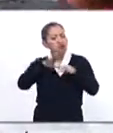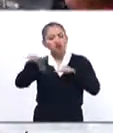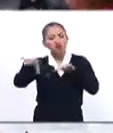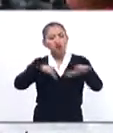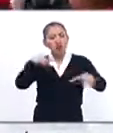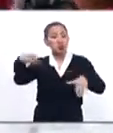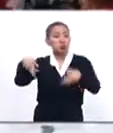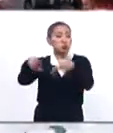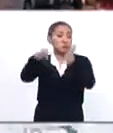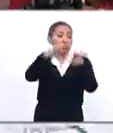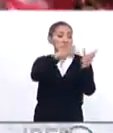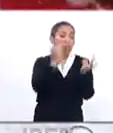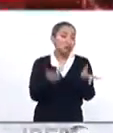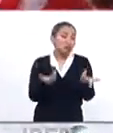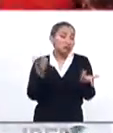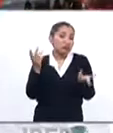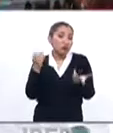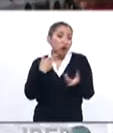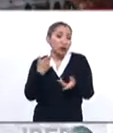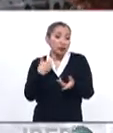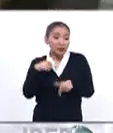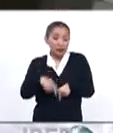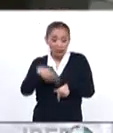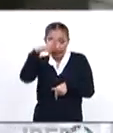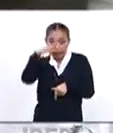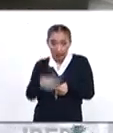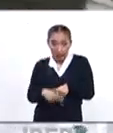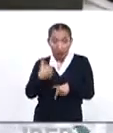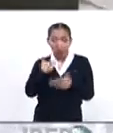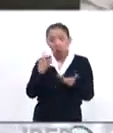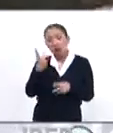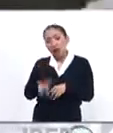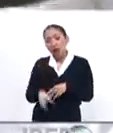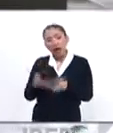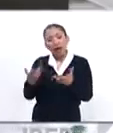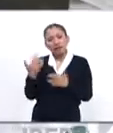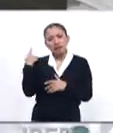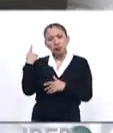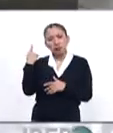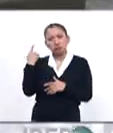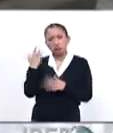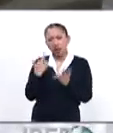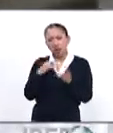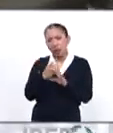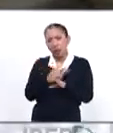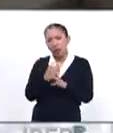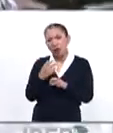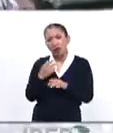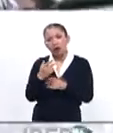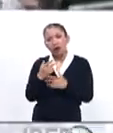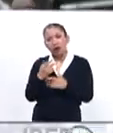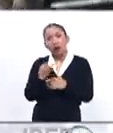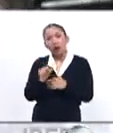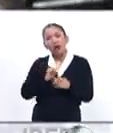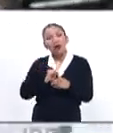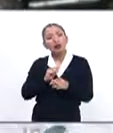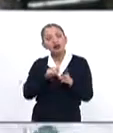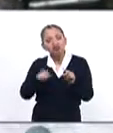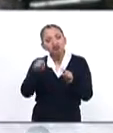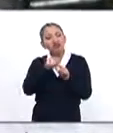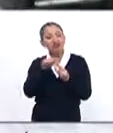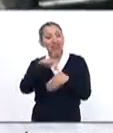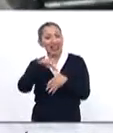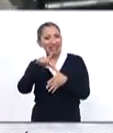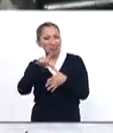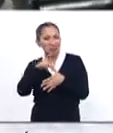dispara en sus ciclos políticos, y que México prácticamente hace un choque de trenes en el ciclo político